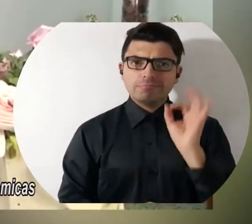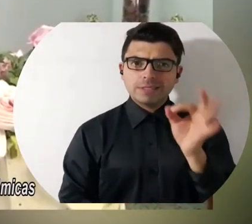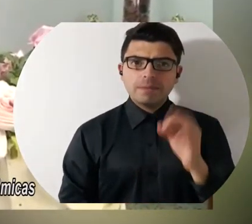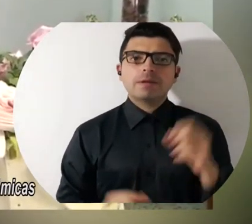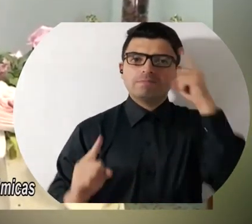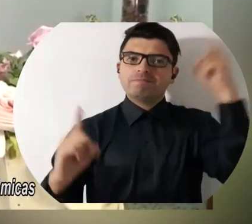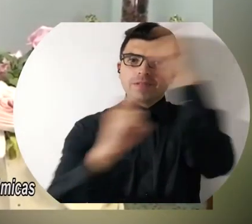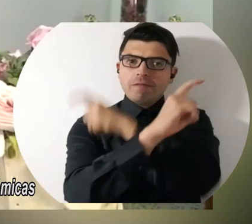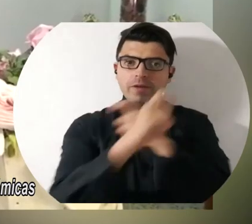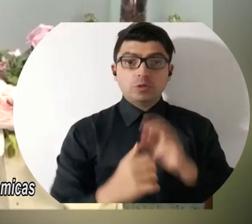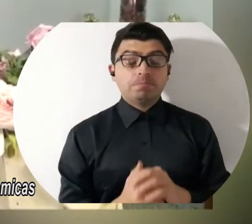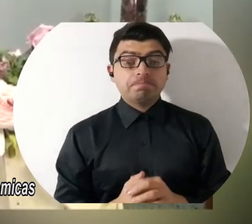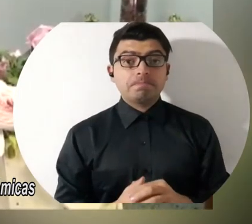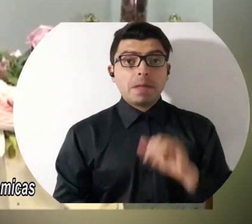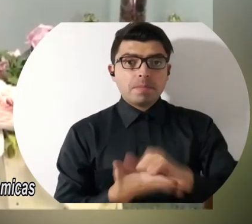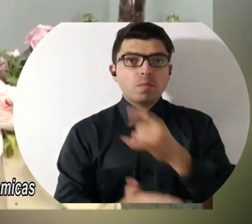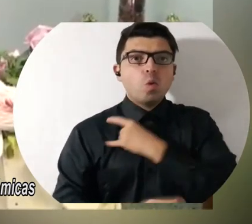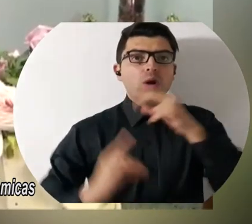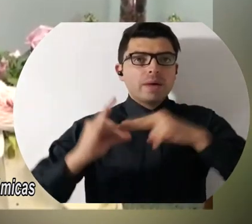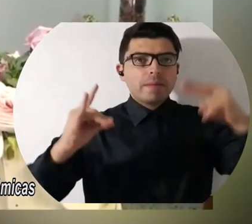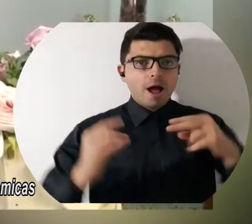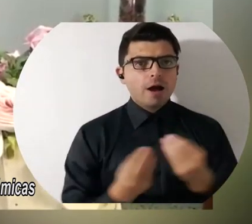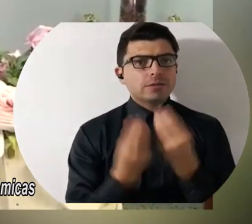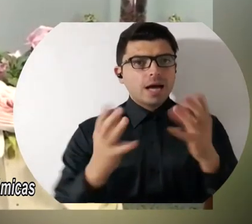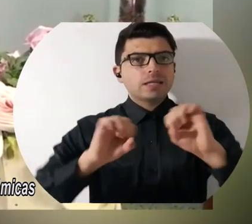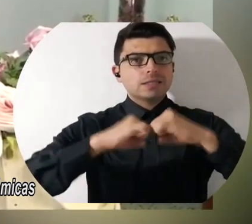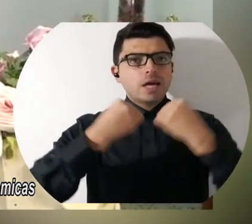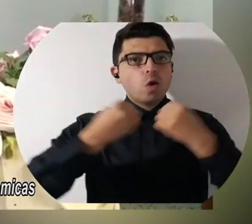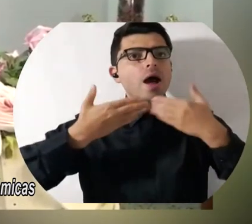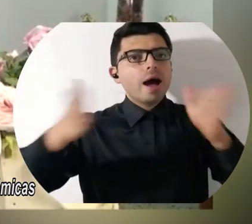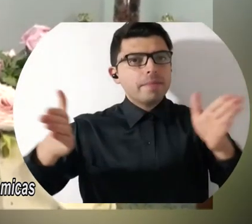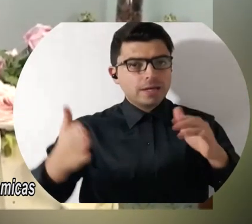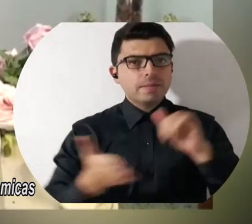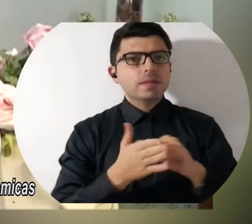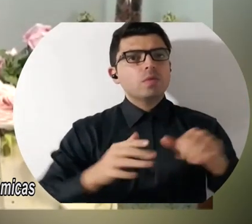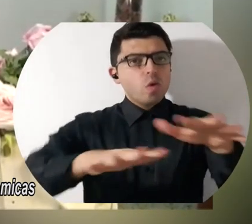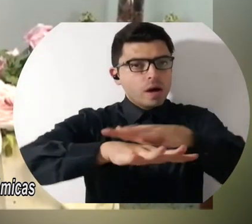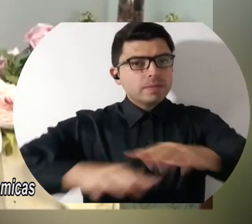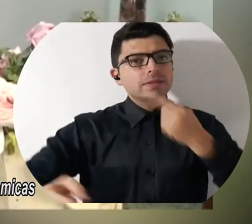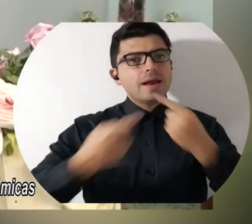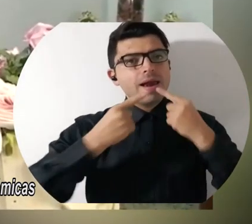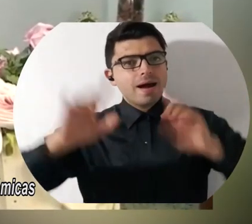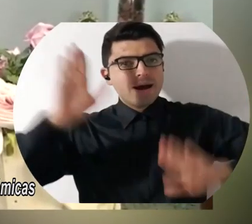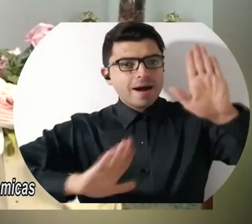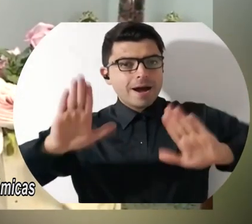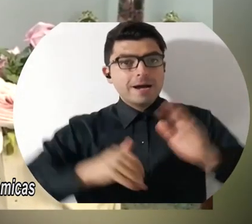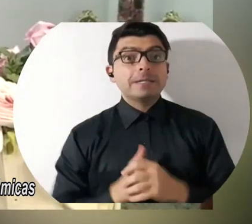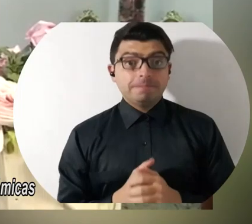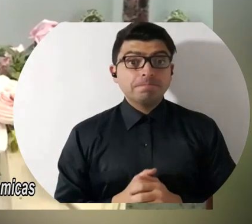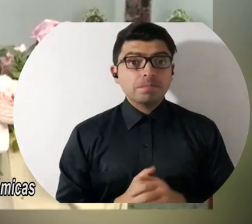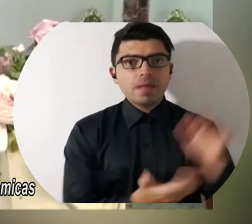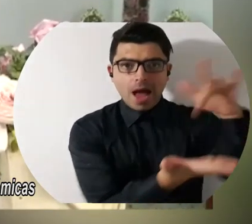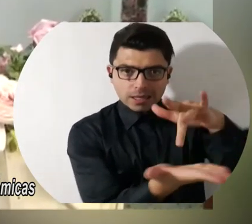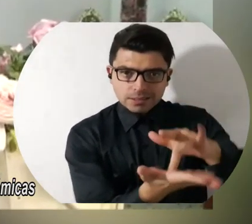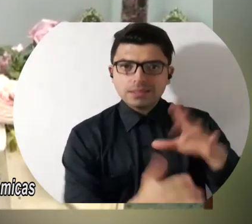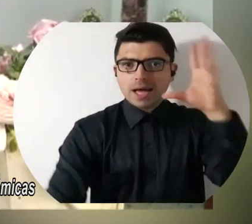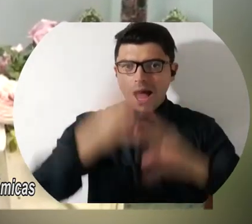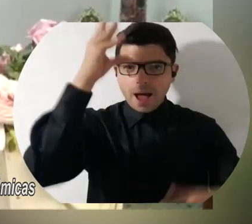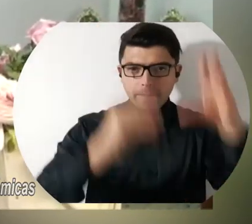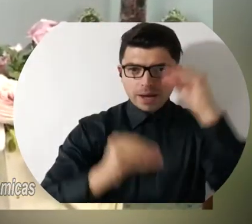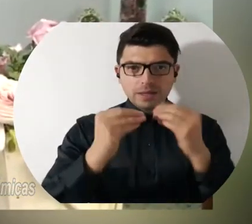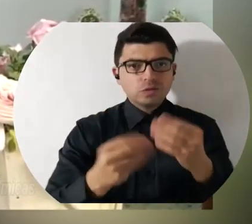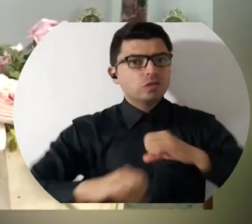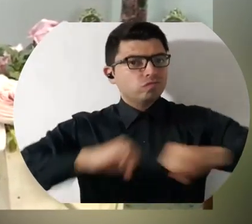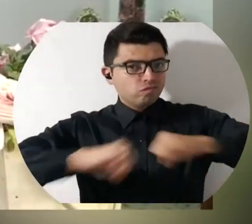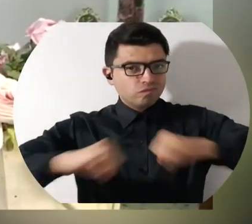de la reflexión. Por eso la Universidad del Magdalena ha dispuesto las aulas abiertas como espacios de diálogo y debate. Asiste, aprende y